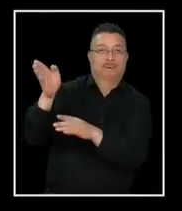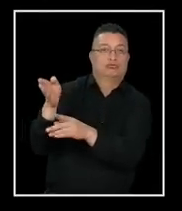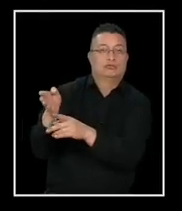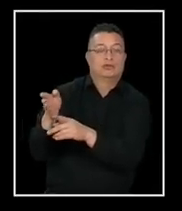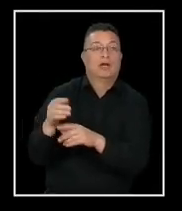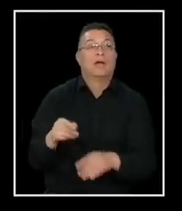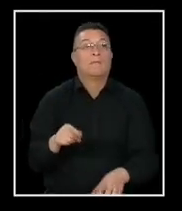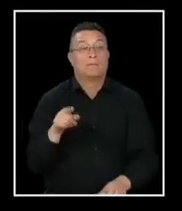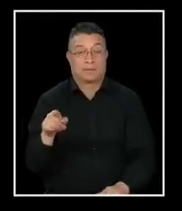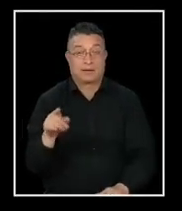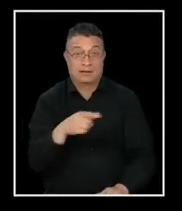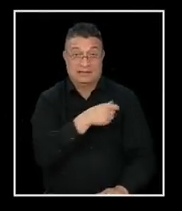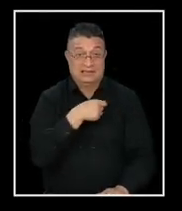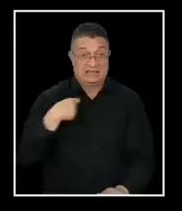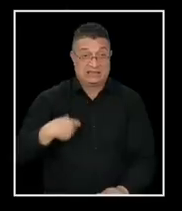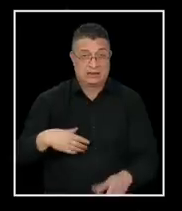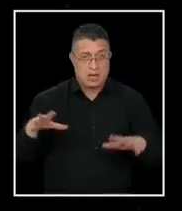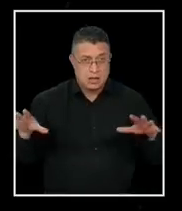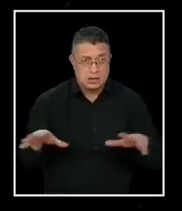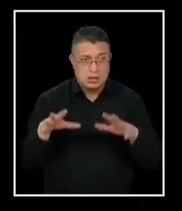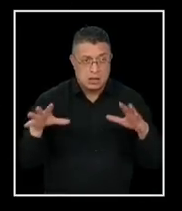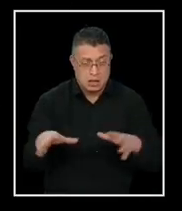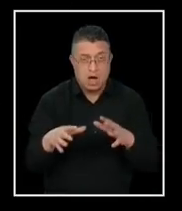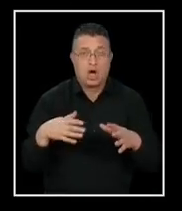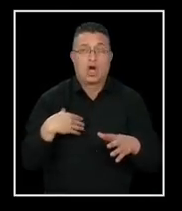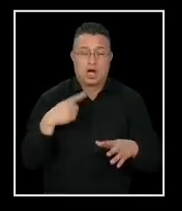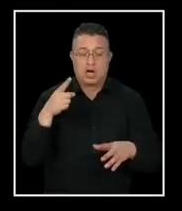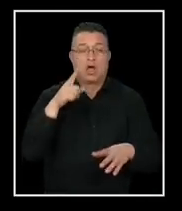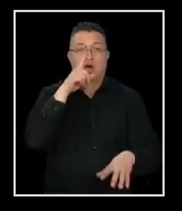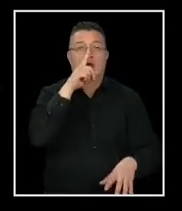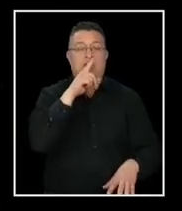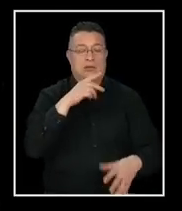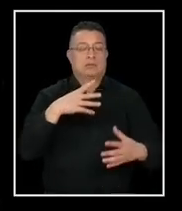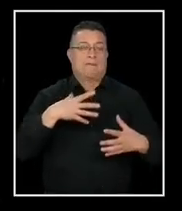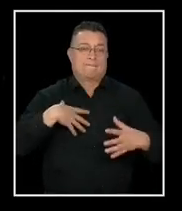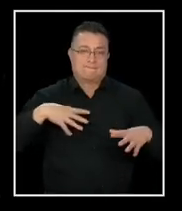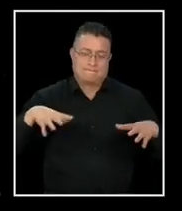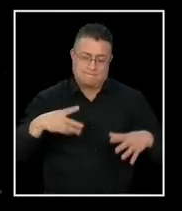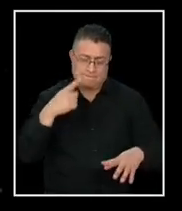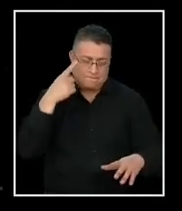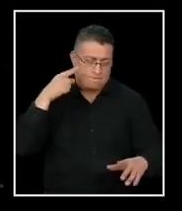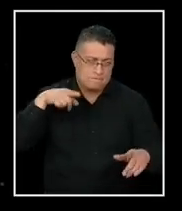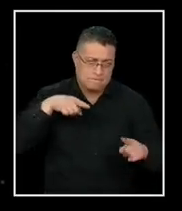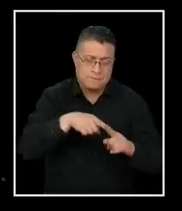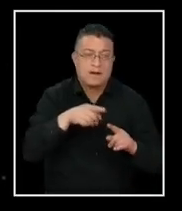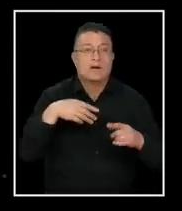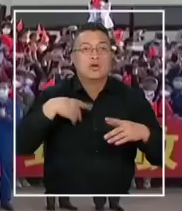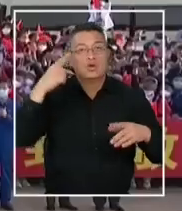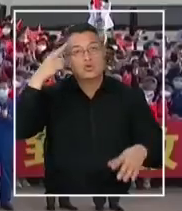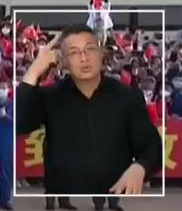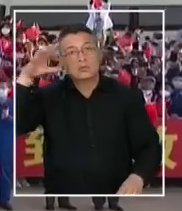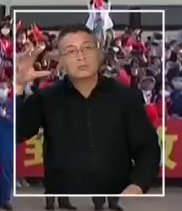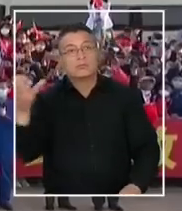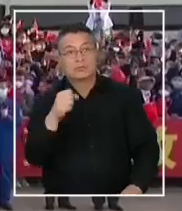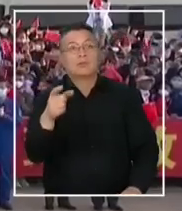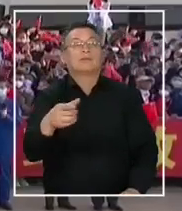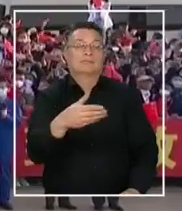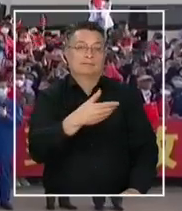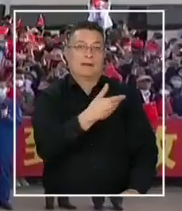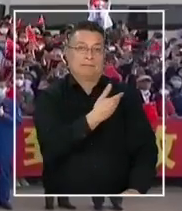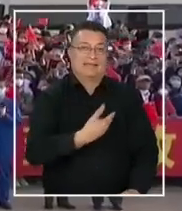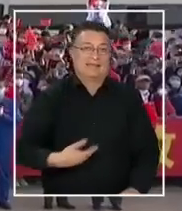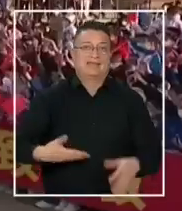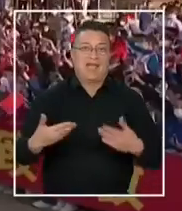ambición espacial de China es tan grande como su territorio en el planeta. Sueños que se han intensificado bajo el mandato de Xi Jinping